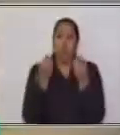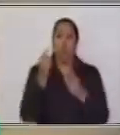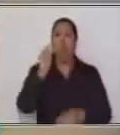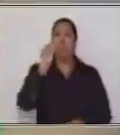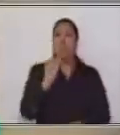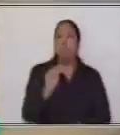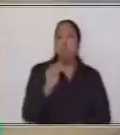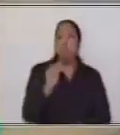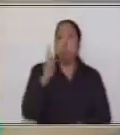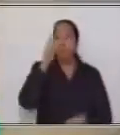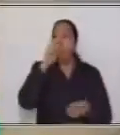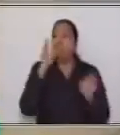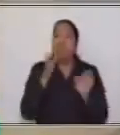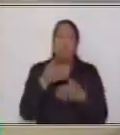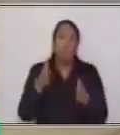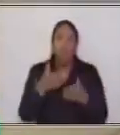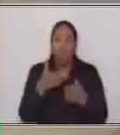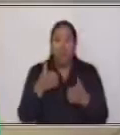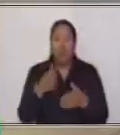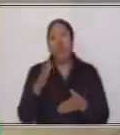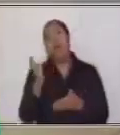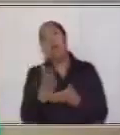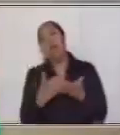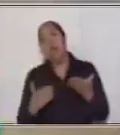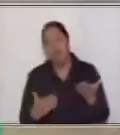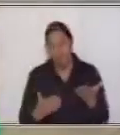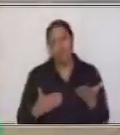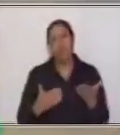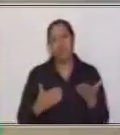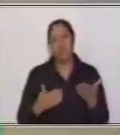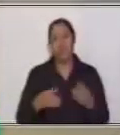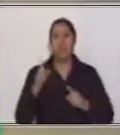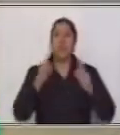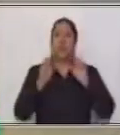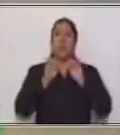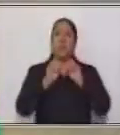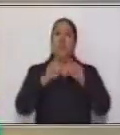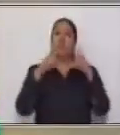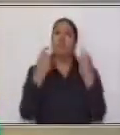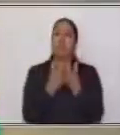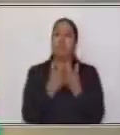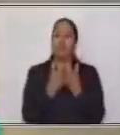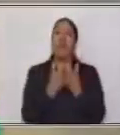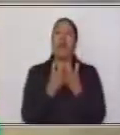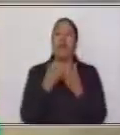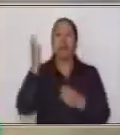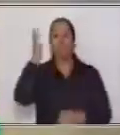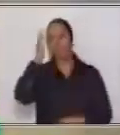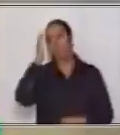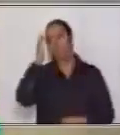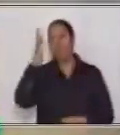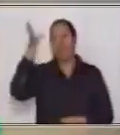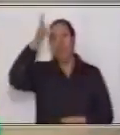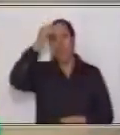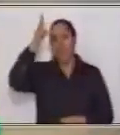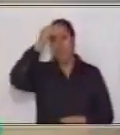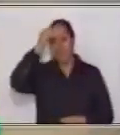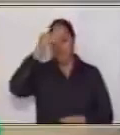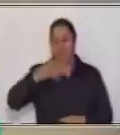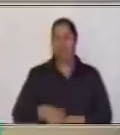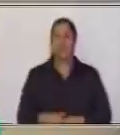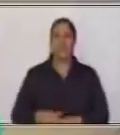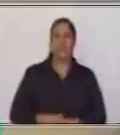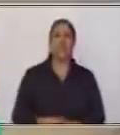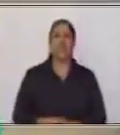ninguno o algunos del área de destrezas de aprendizaje. Si en casa hay alguna persona